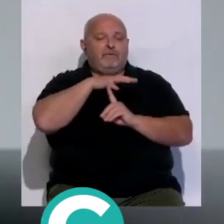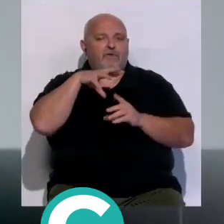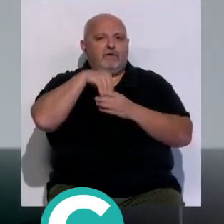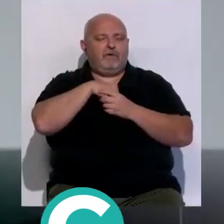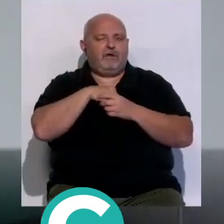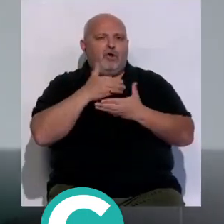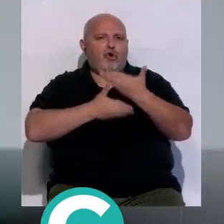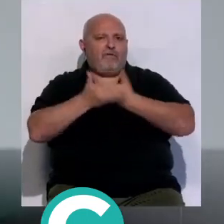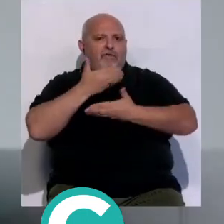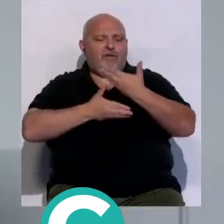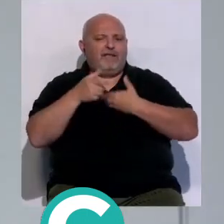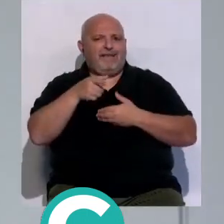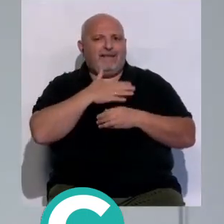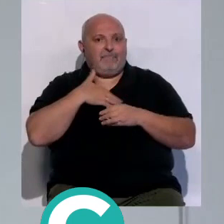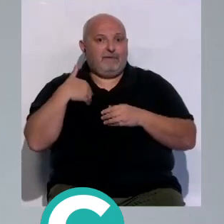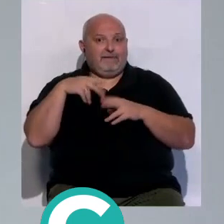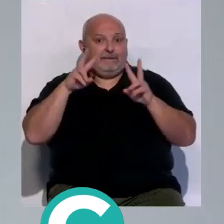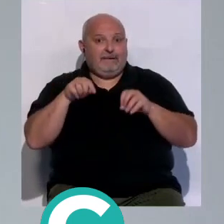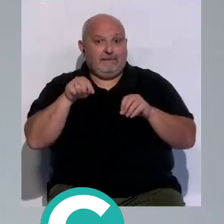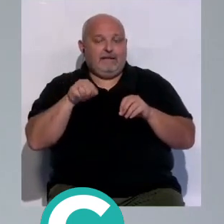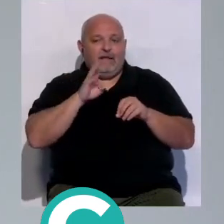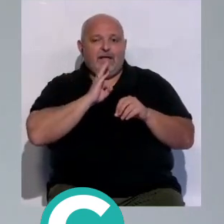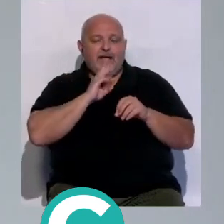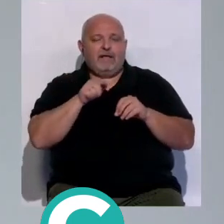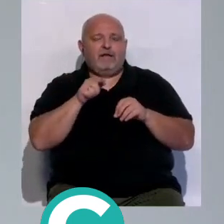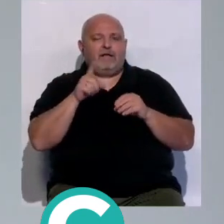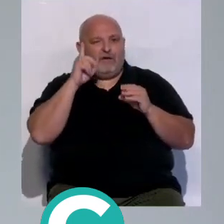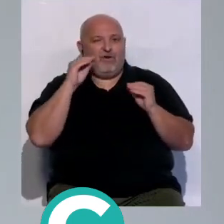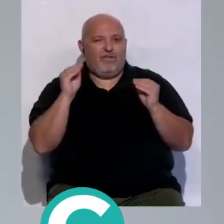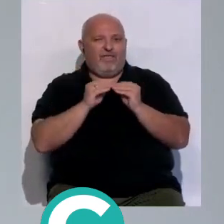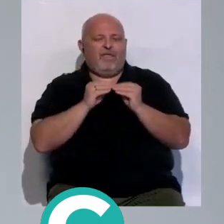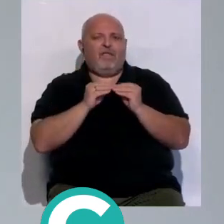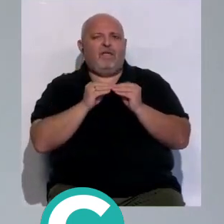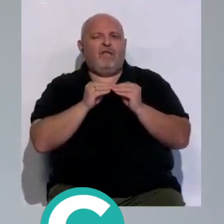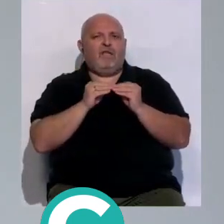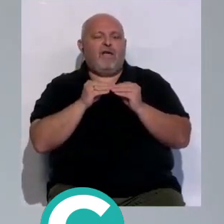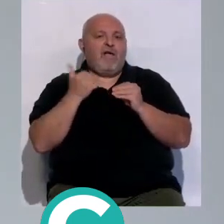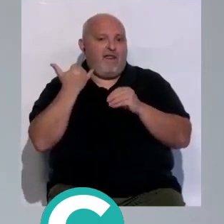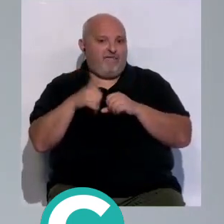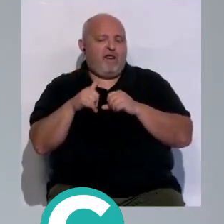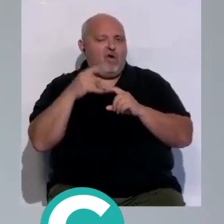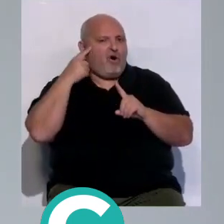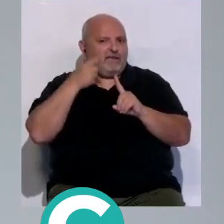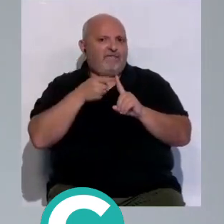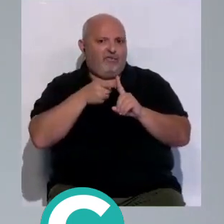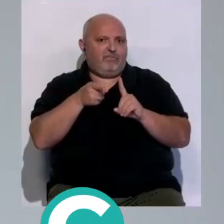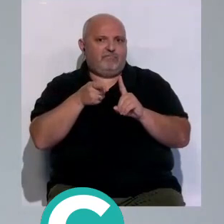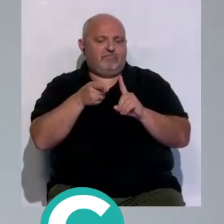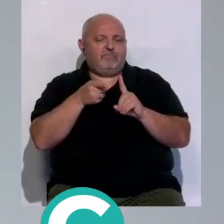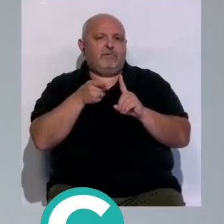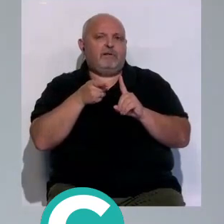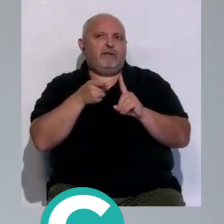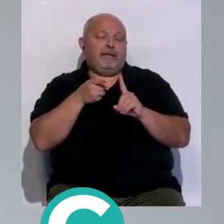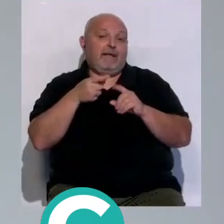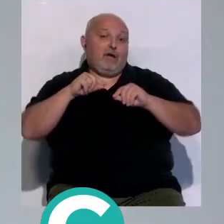espacios de colaboración que tenemos en esos ámbitos de coincidencia que son al fin y al cabo el objetivo y lo